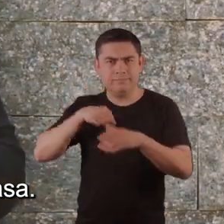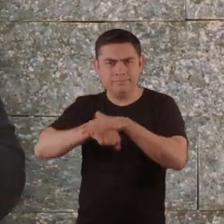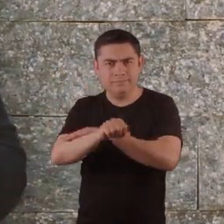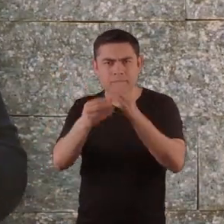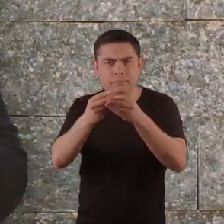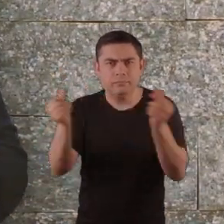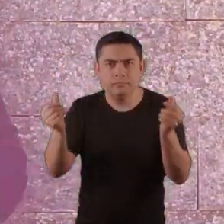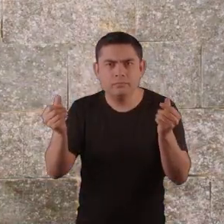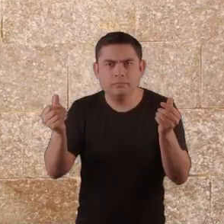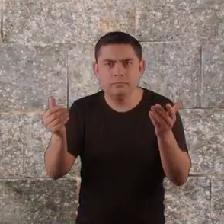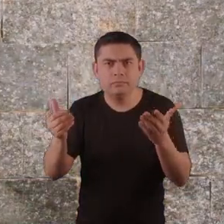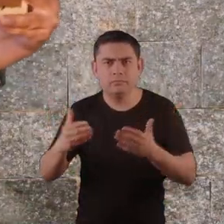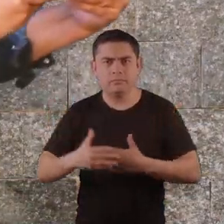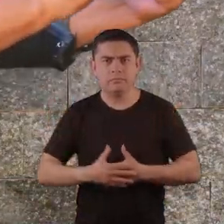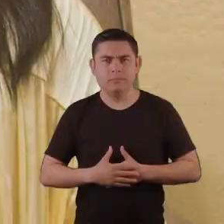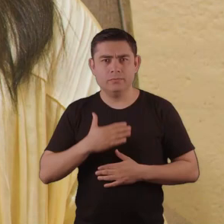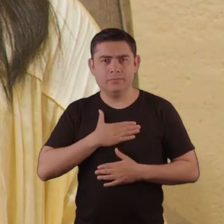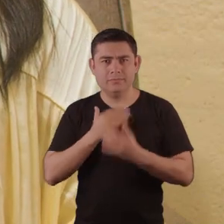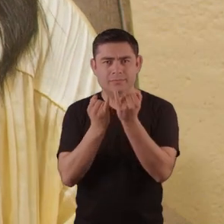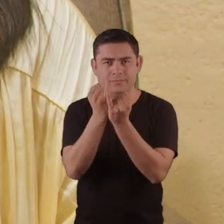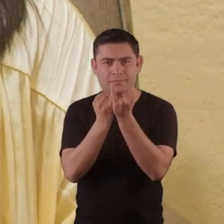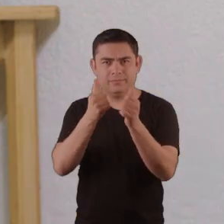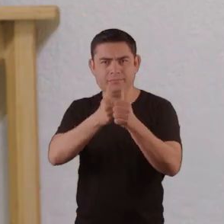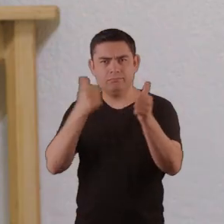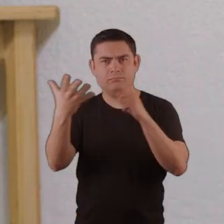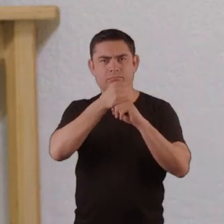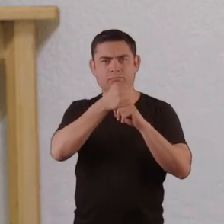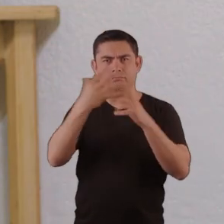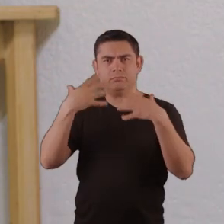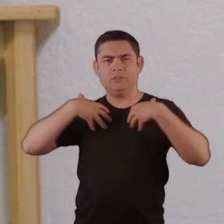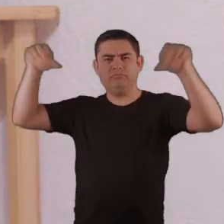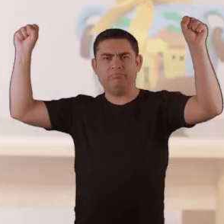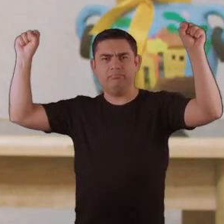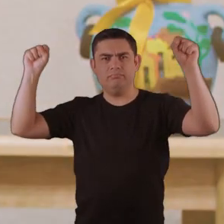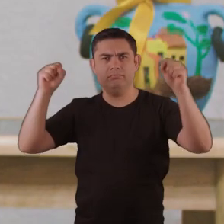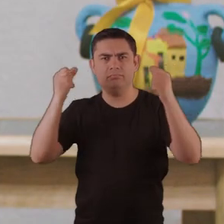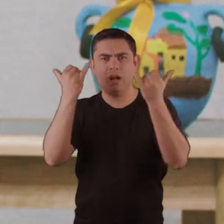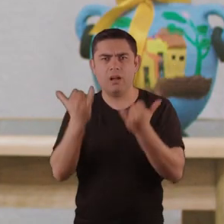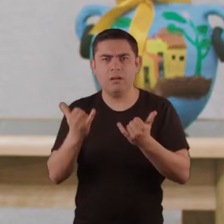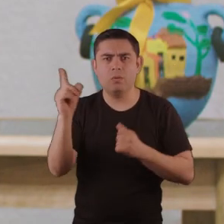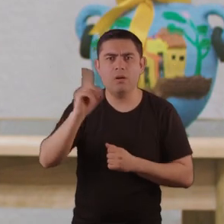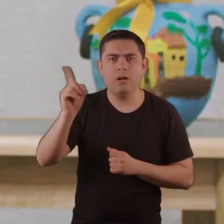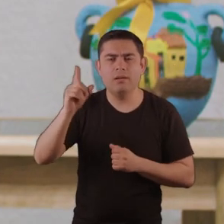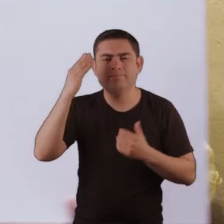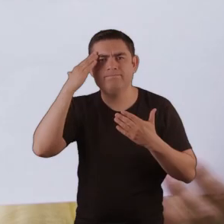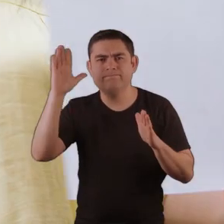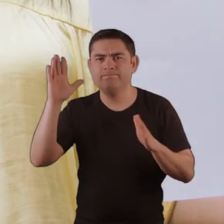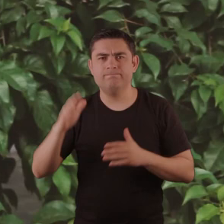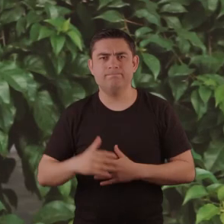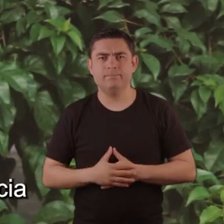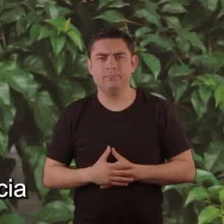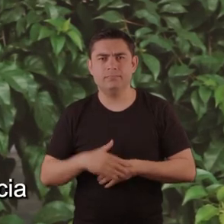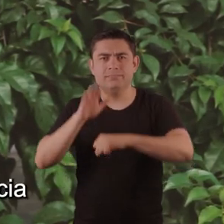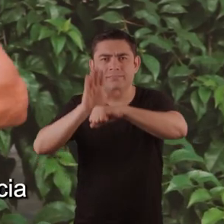en casa, había salido a trabajar. Bueno, nos capturaron por separadas, se quedó con ella y desde entonces ya no supe nada de